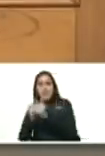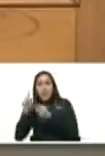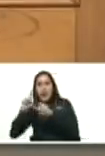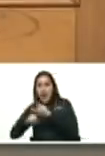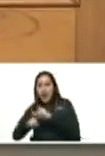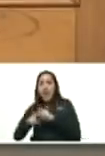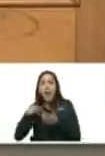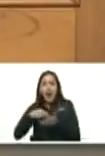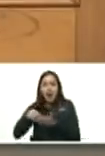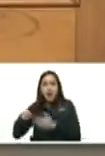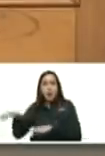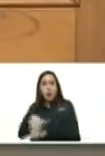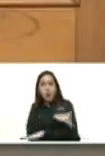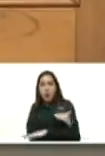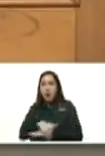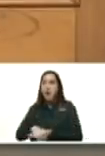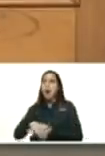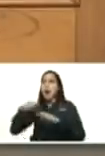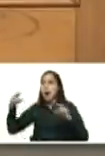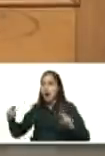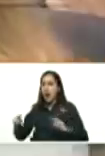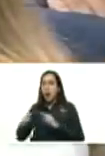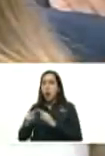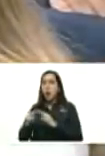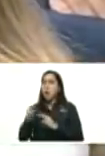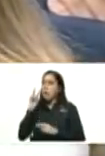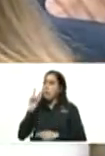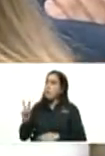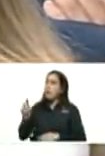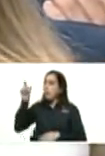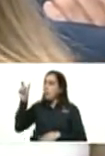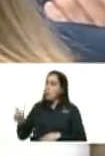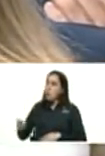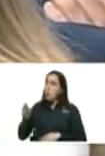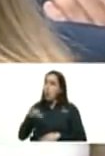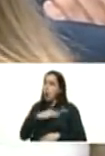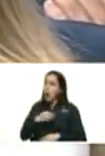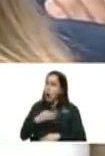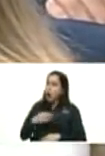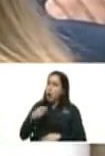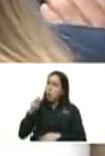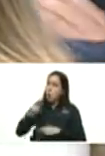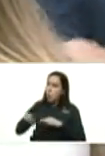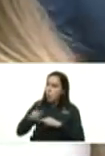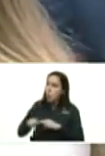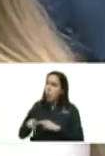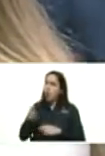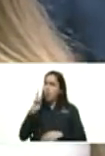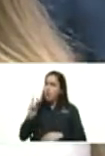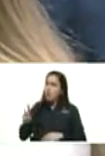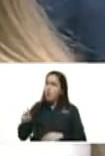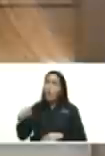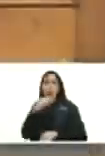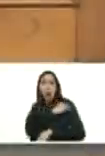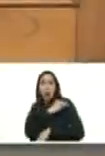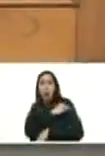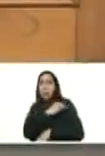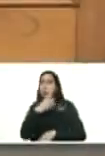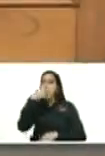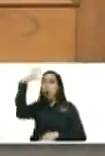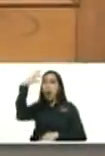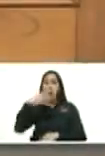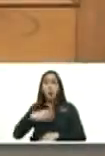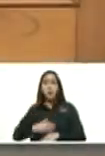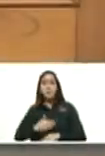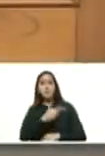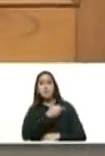entonces una gente una señora por allá se paró con un niño Maduro yo volteé como una película le quitan la cámara a uno